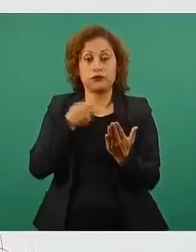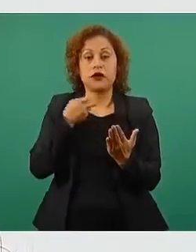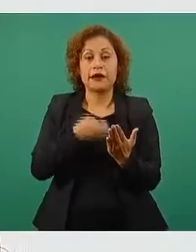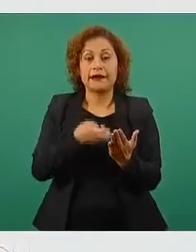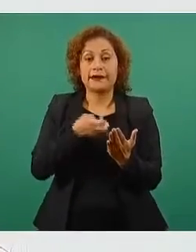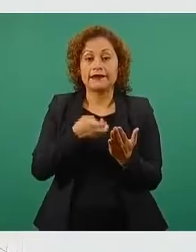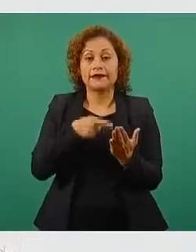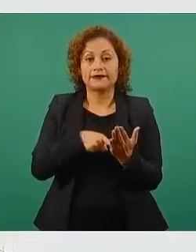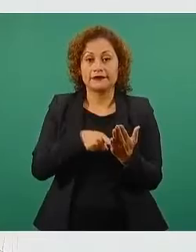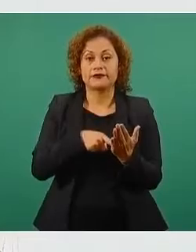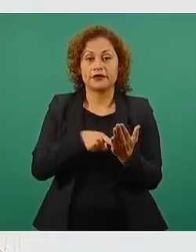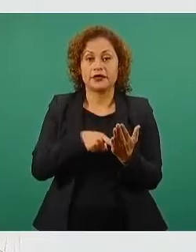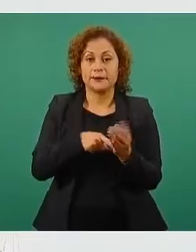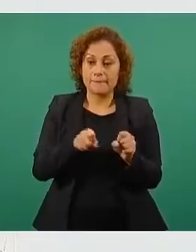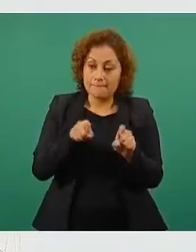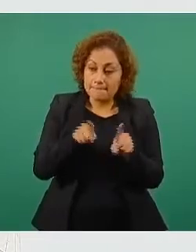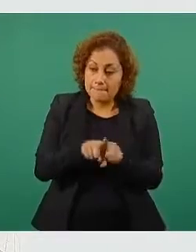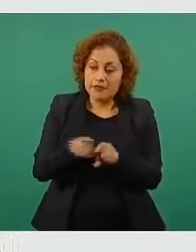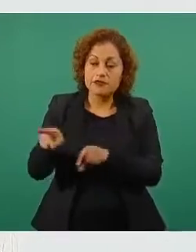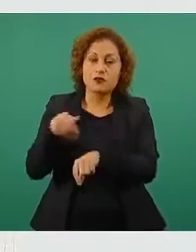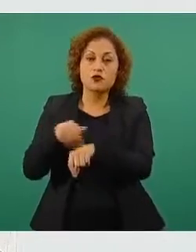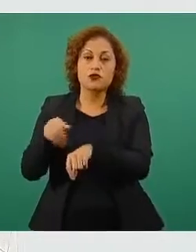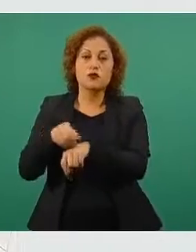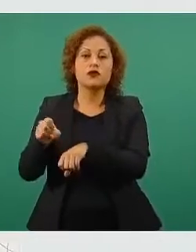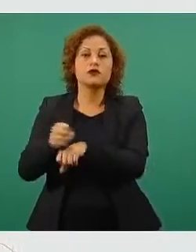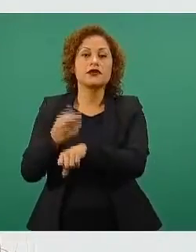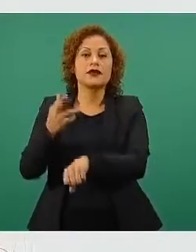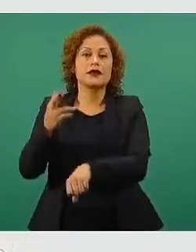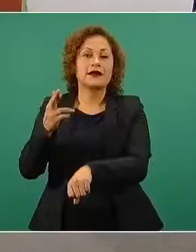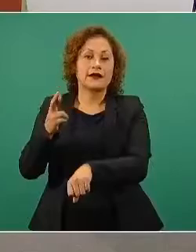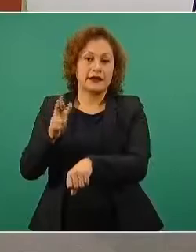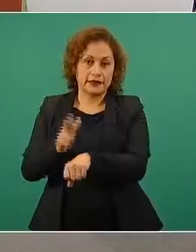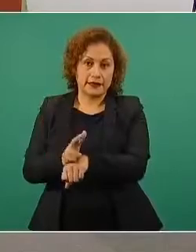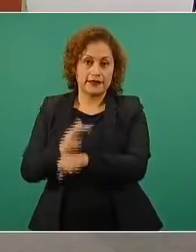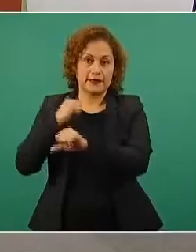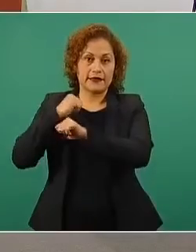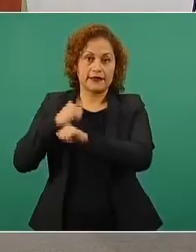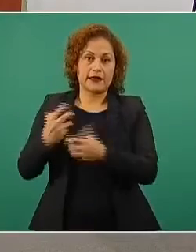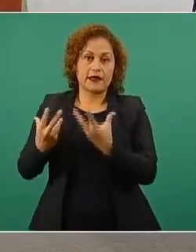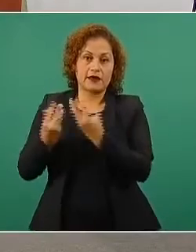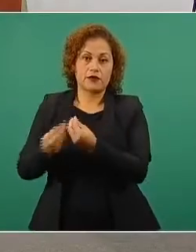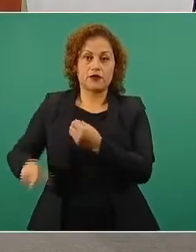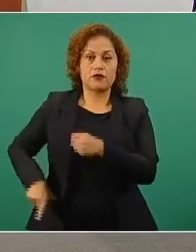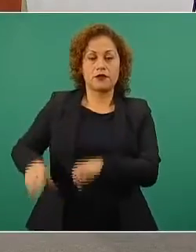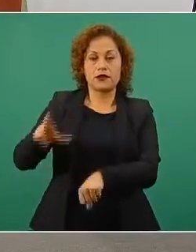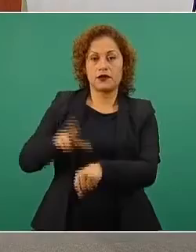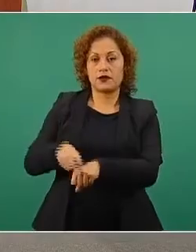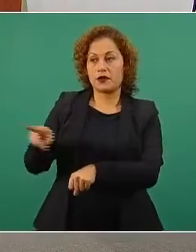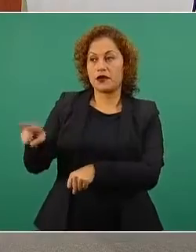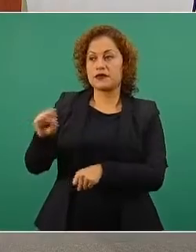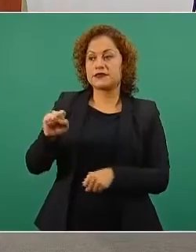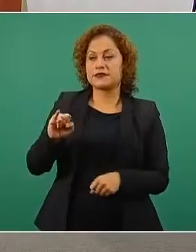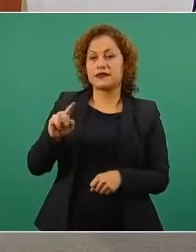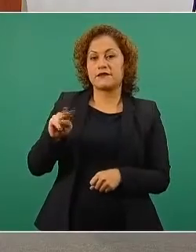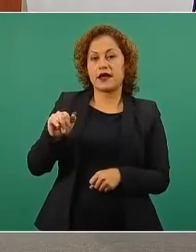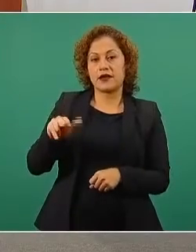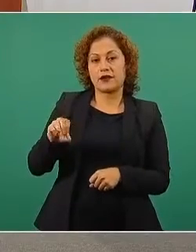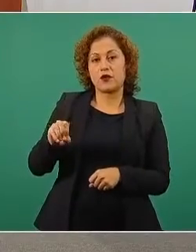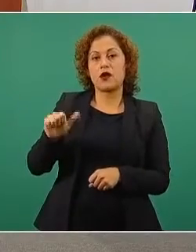pertenece al secretario particular del gobernador, Silvano Aureoles, gobernador de Michoacán.